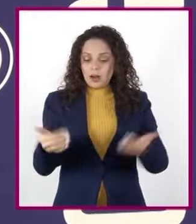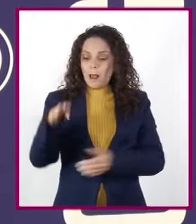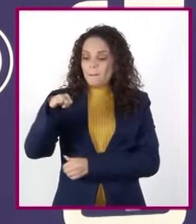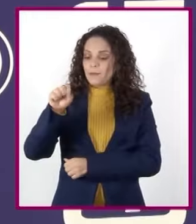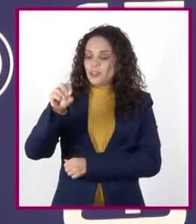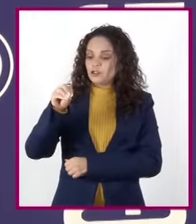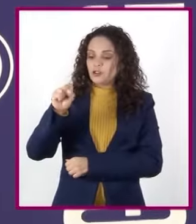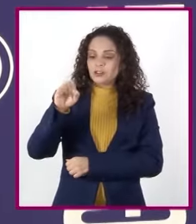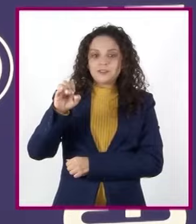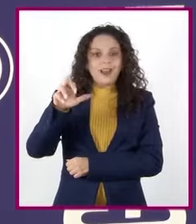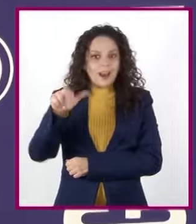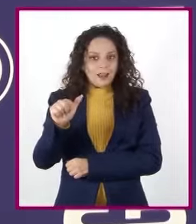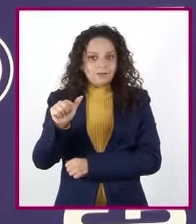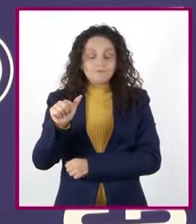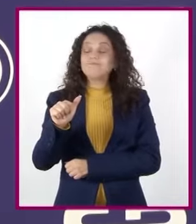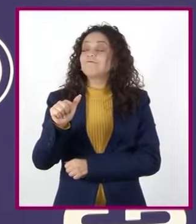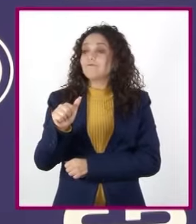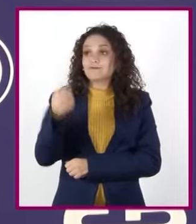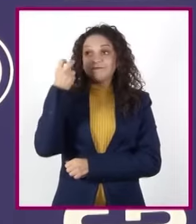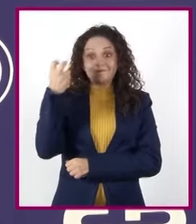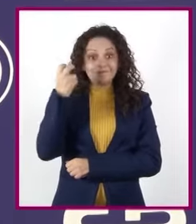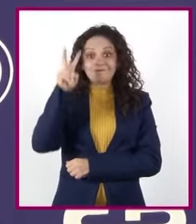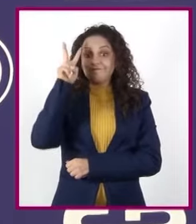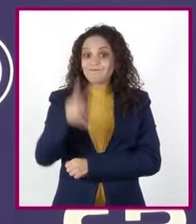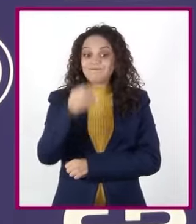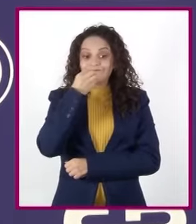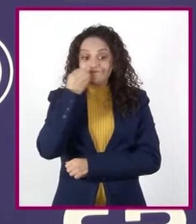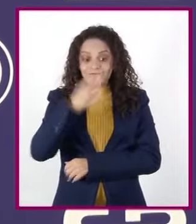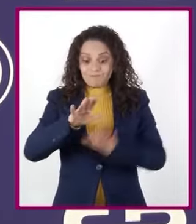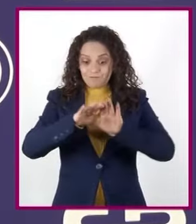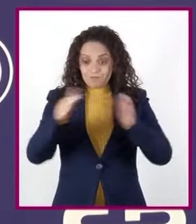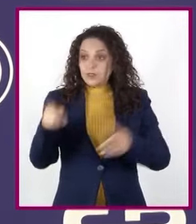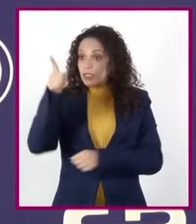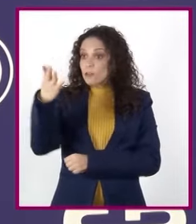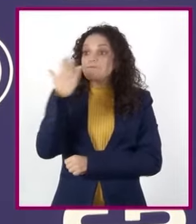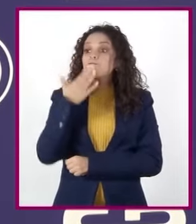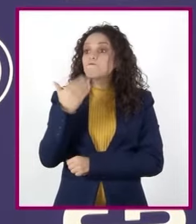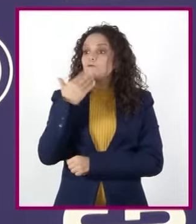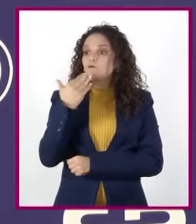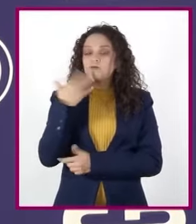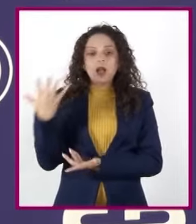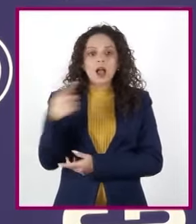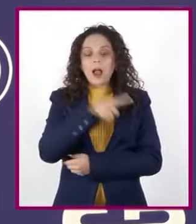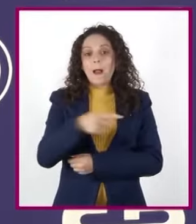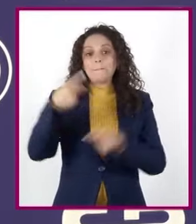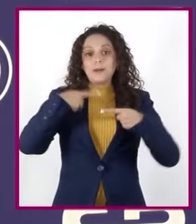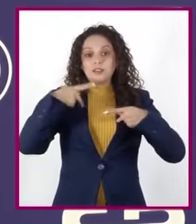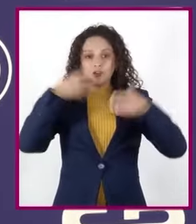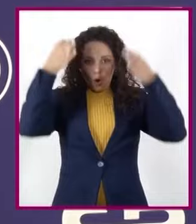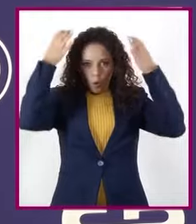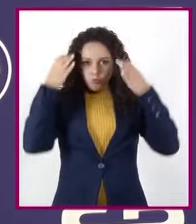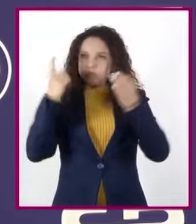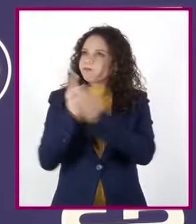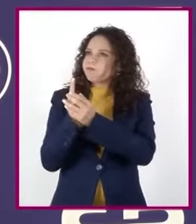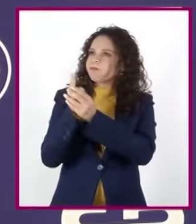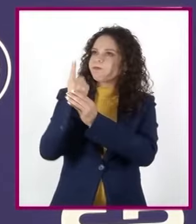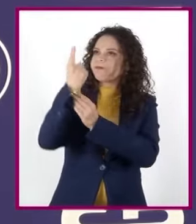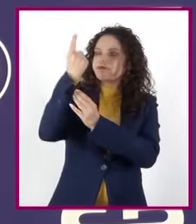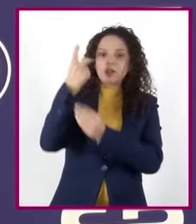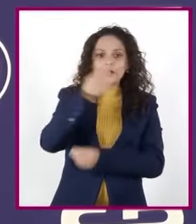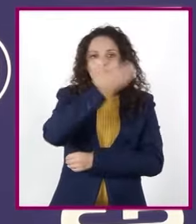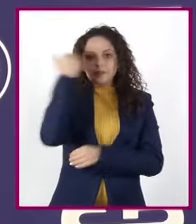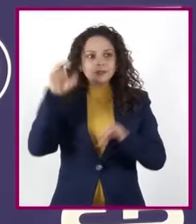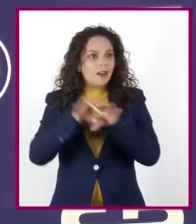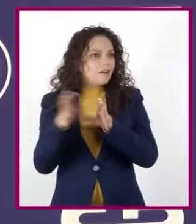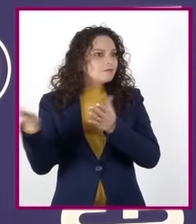duda, esta capa es genial. Sin ella, los astronautas quedarían sin guía en el espacio. Ahora, solo nos queda hablar de la última